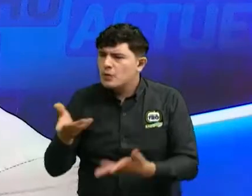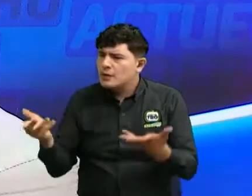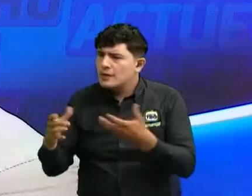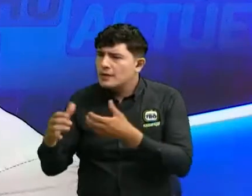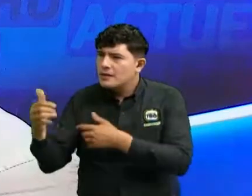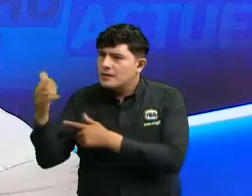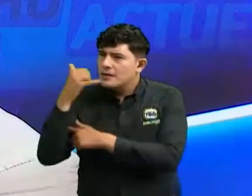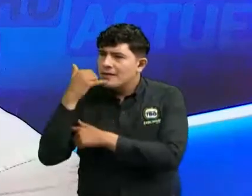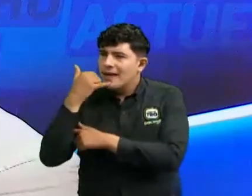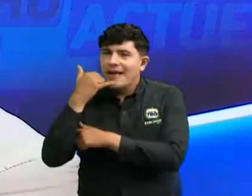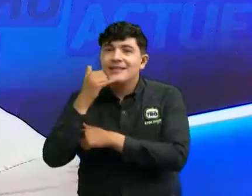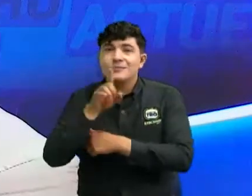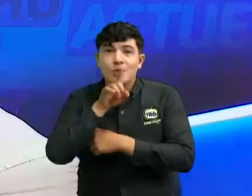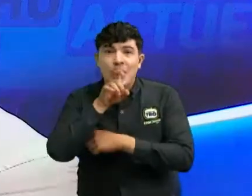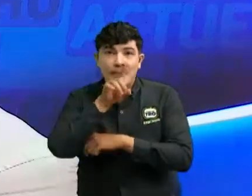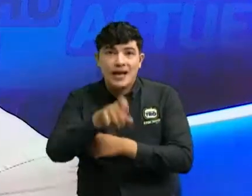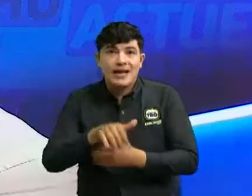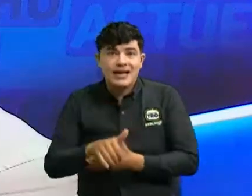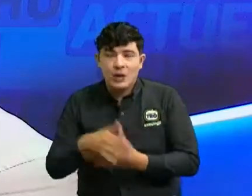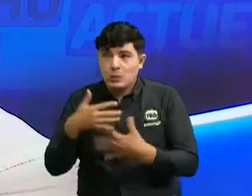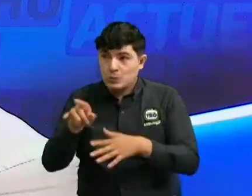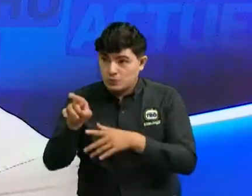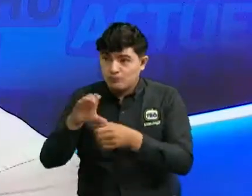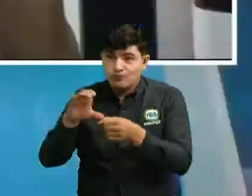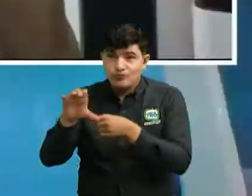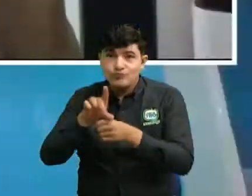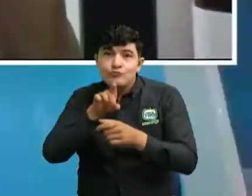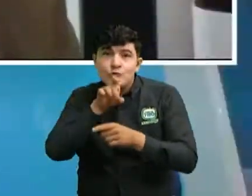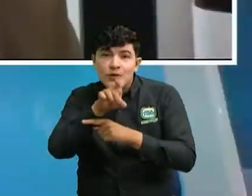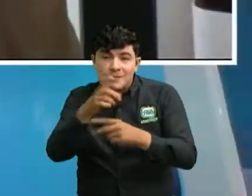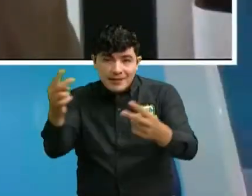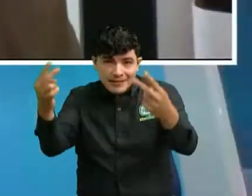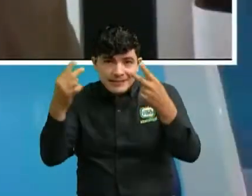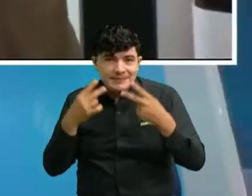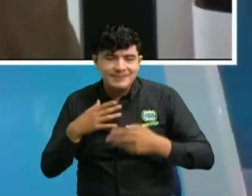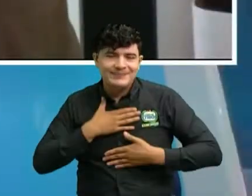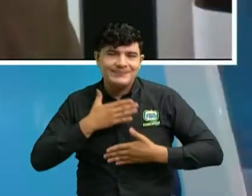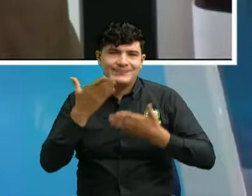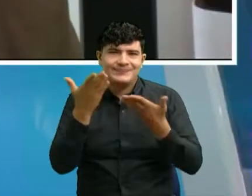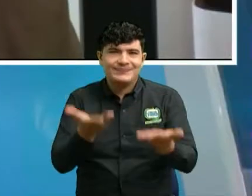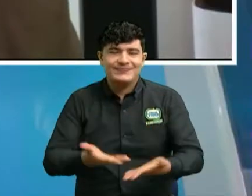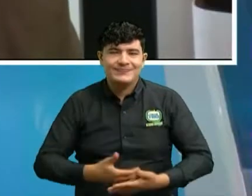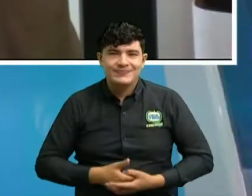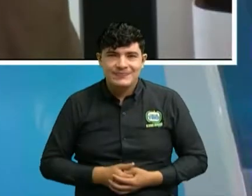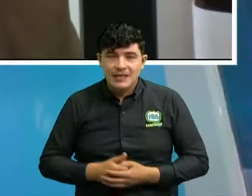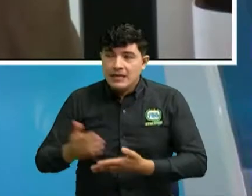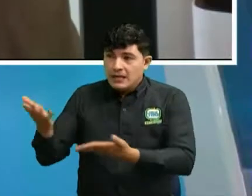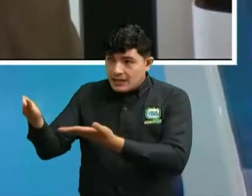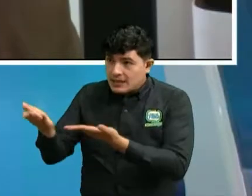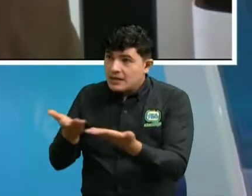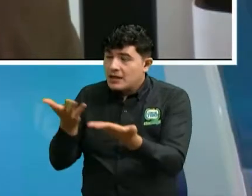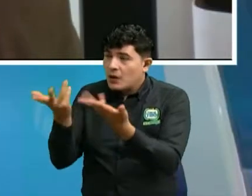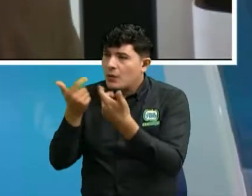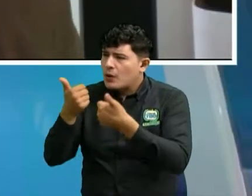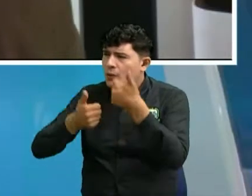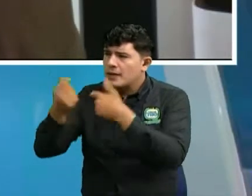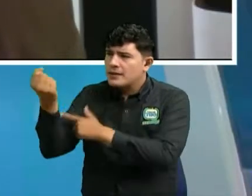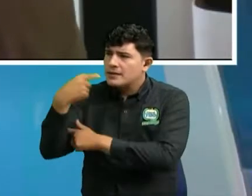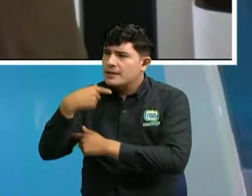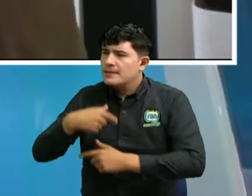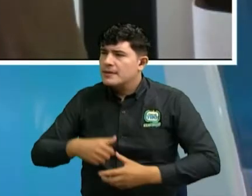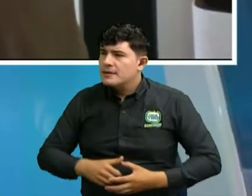Bucaramanga. Bueno, saludamos a todas las personas que desde el municipio de Bucaramanga nos están reportando sintonía. Cuéntanos, ¿cuál es tu caso?